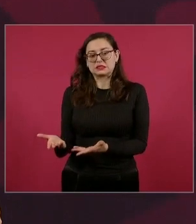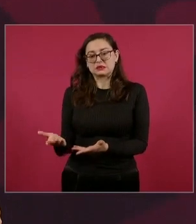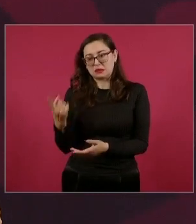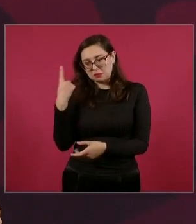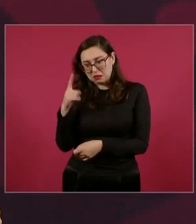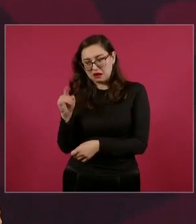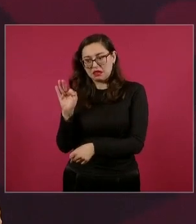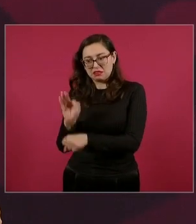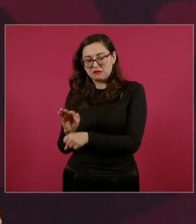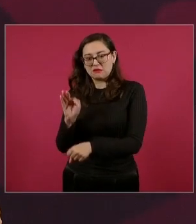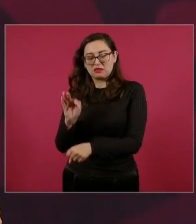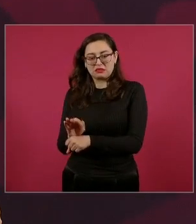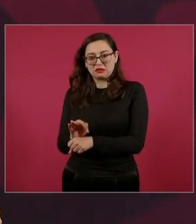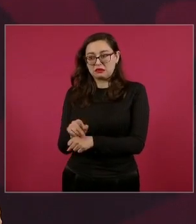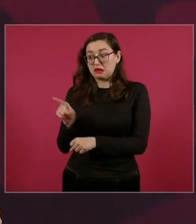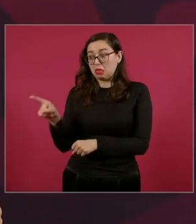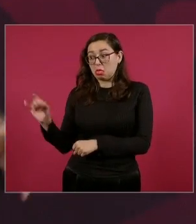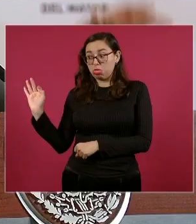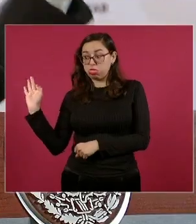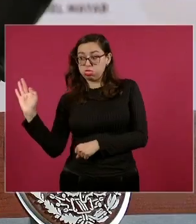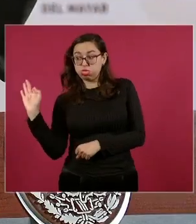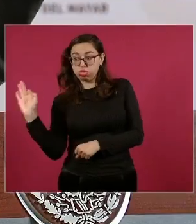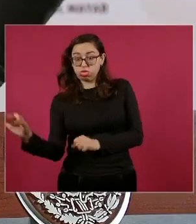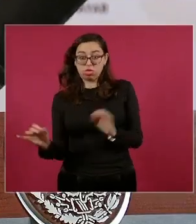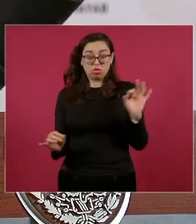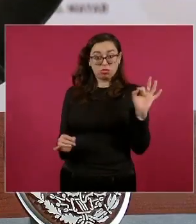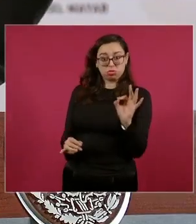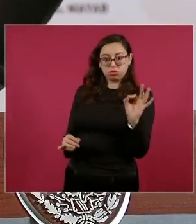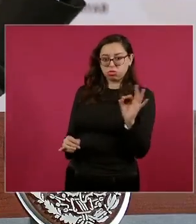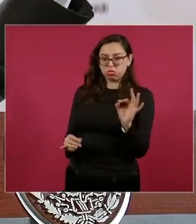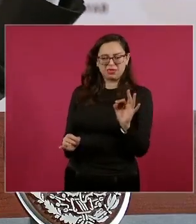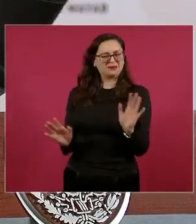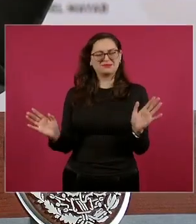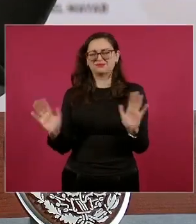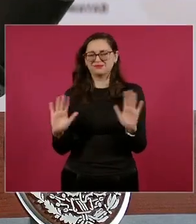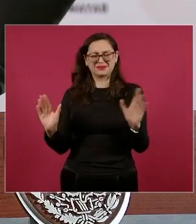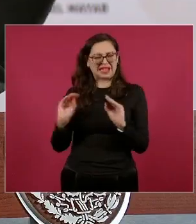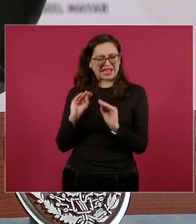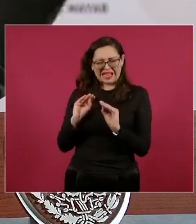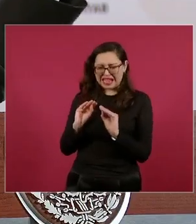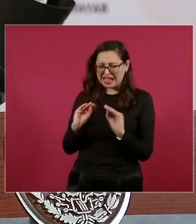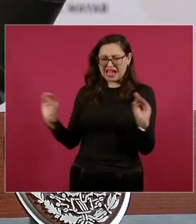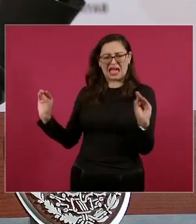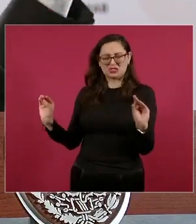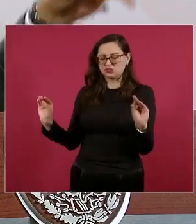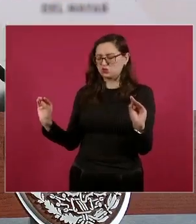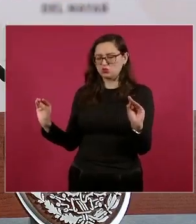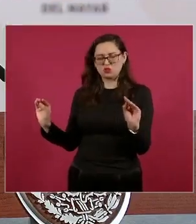manipular por los